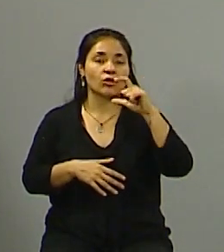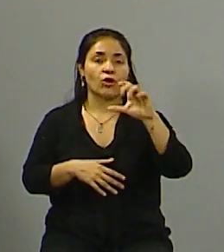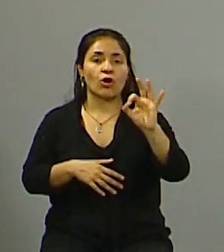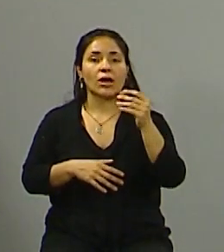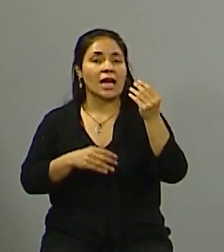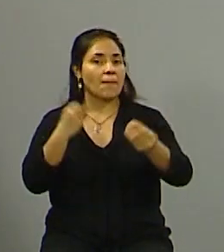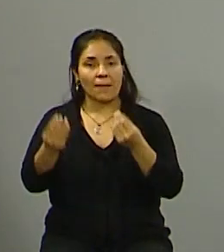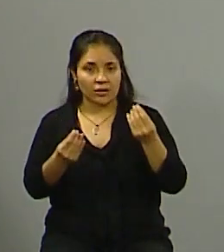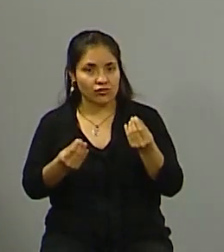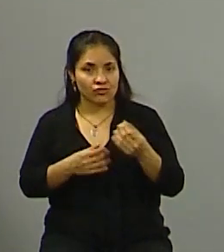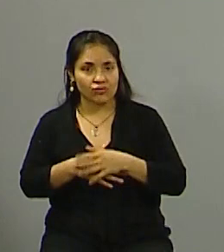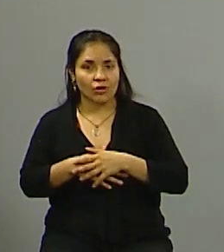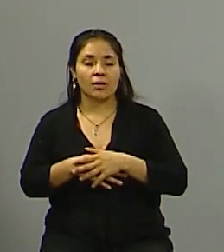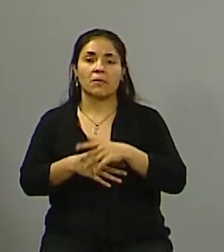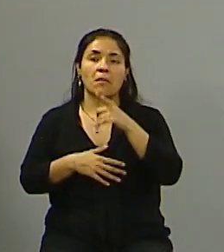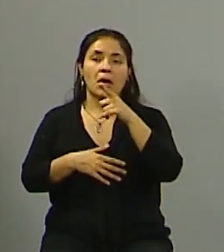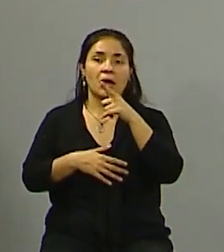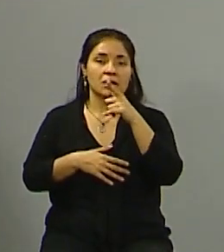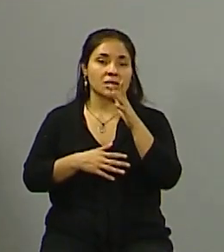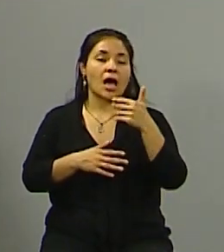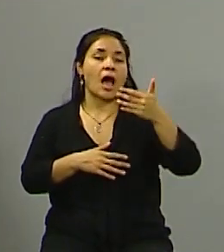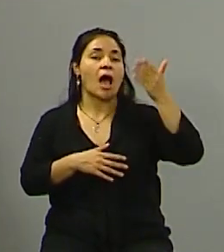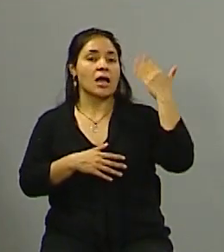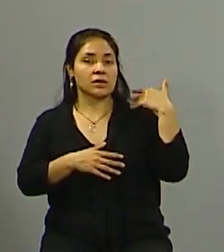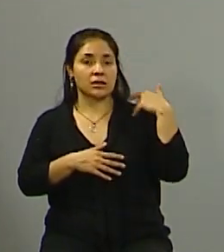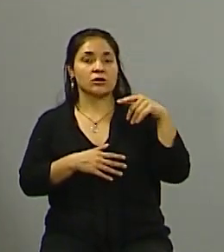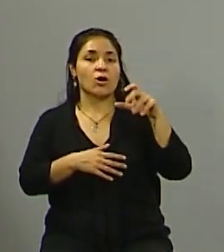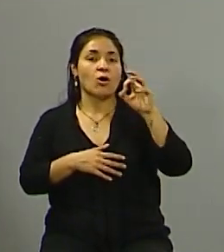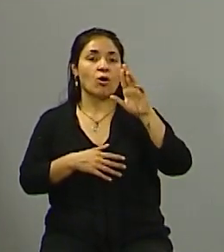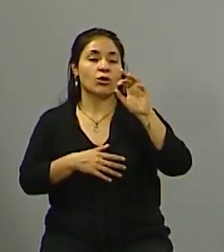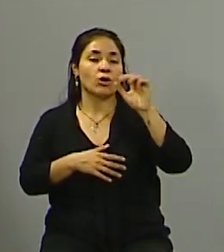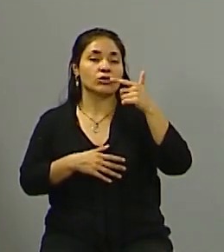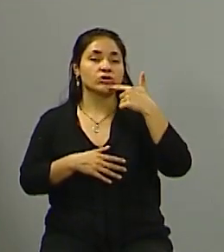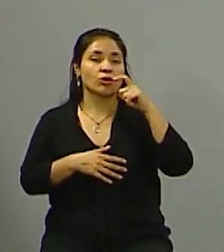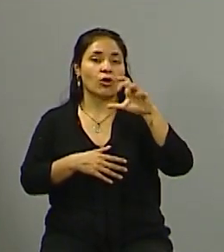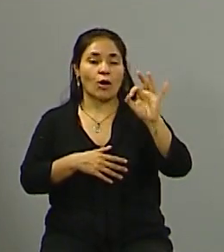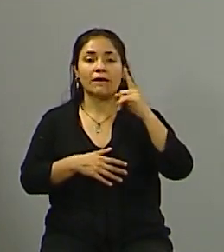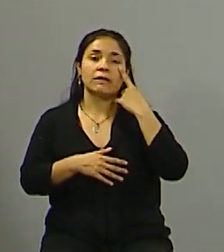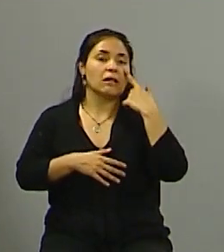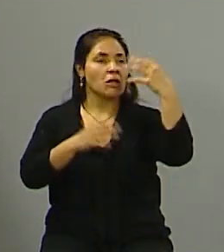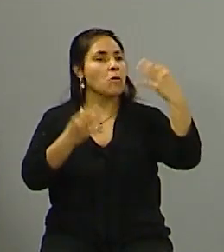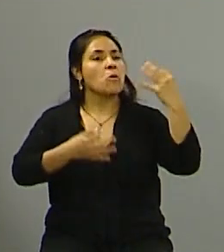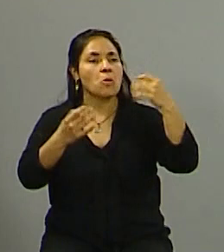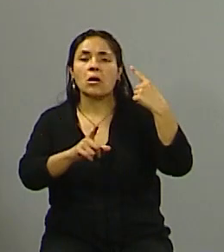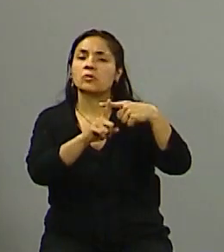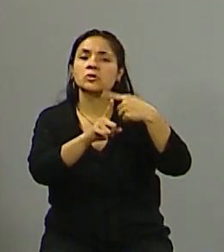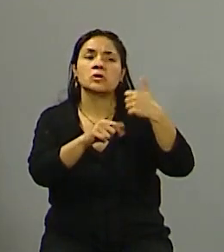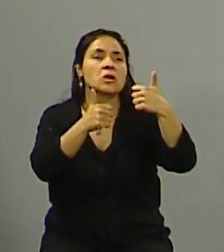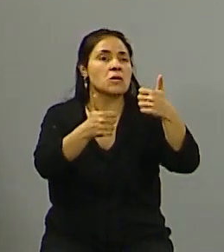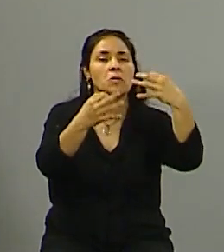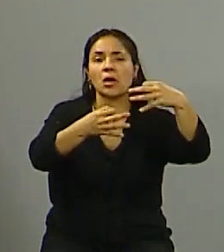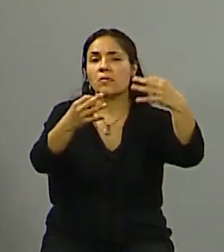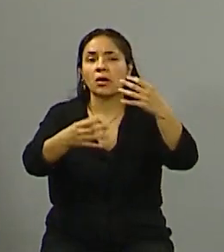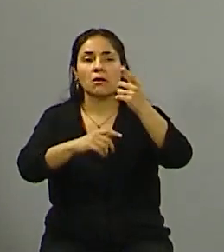tanto se cambió en el proceso porque hubo un momento en que se hablaba de que Orozco era un muy buen intendente y lo decía incluso la gente en el departamento ¿qué pasó?